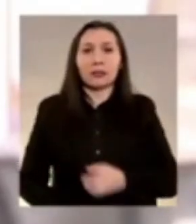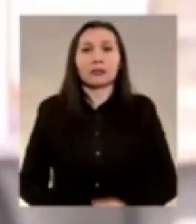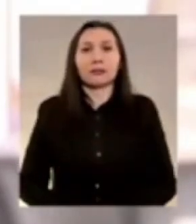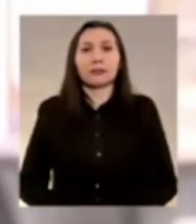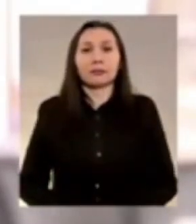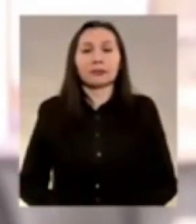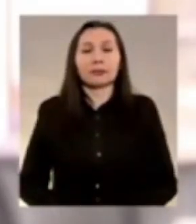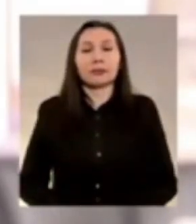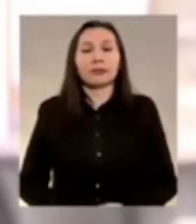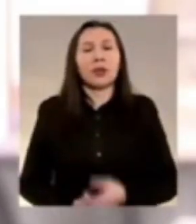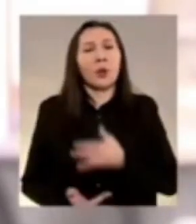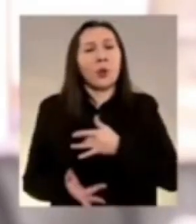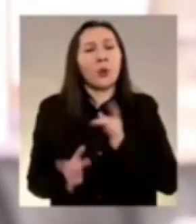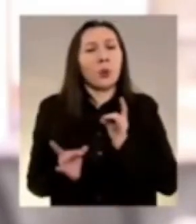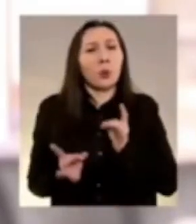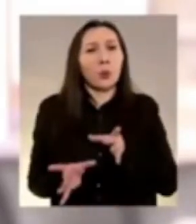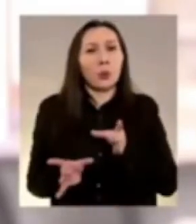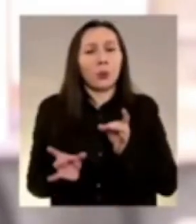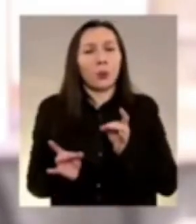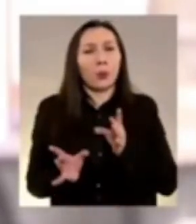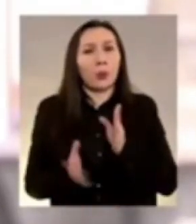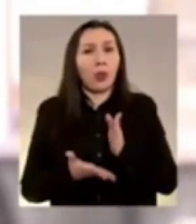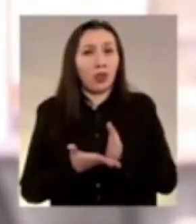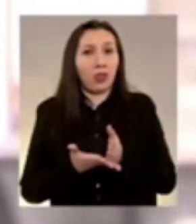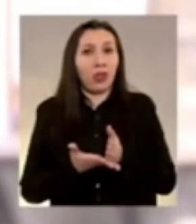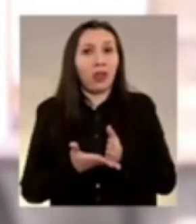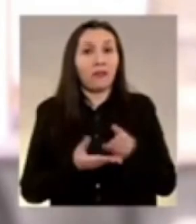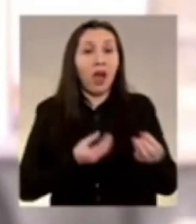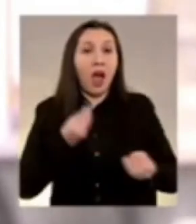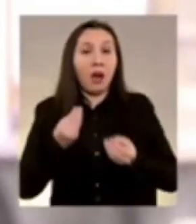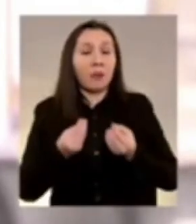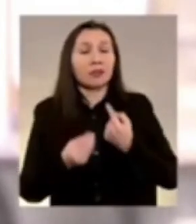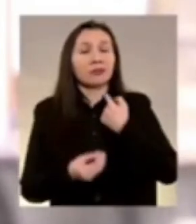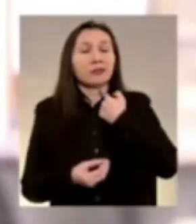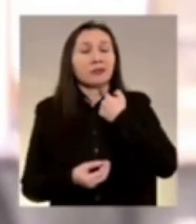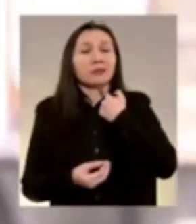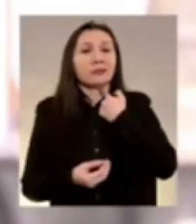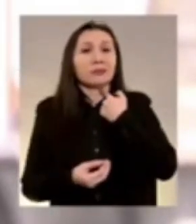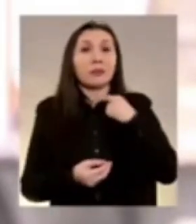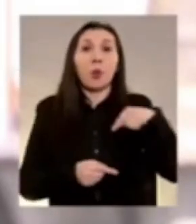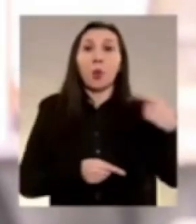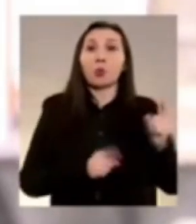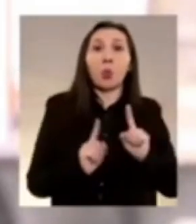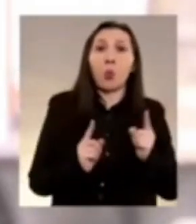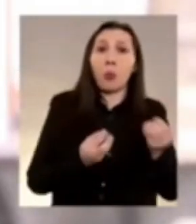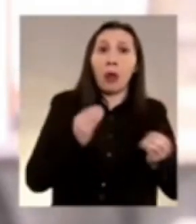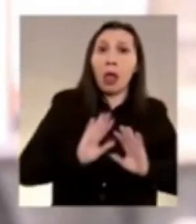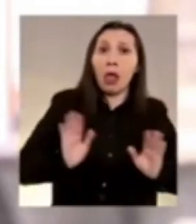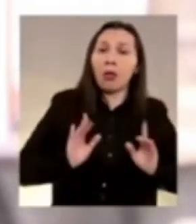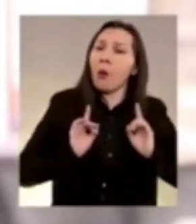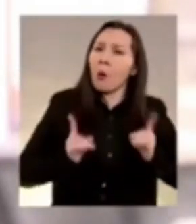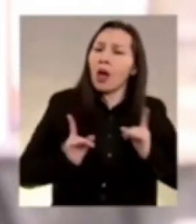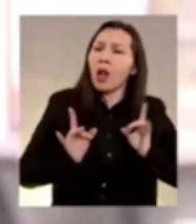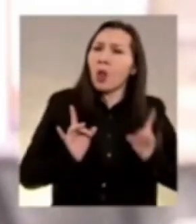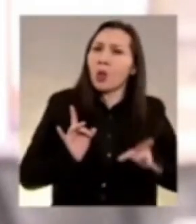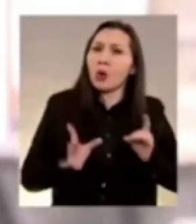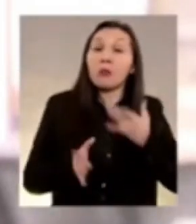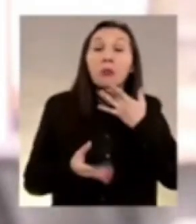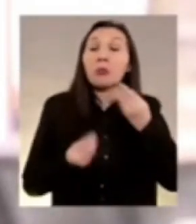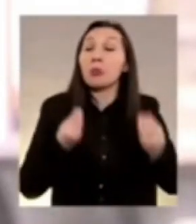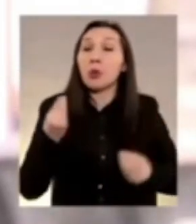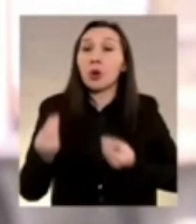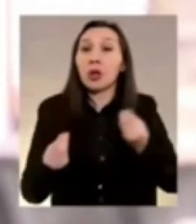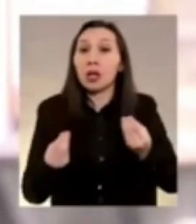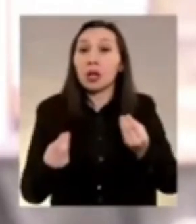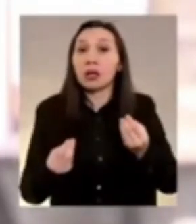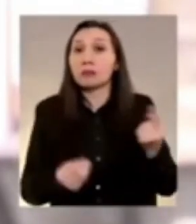le debe doler a los que les pasó y a los que no les pasó porque al final